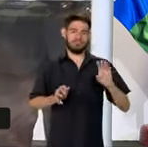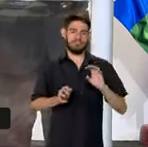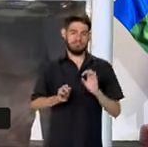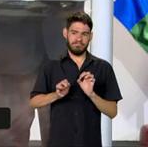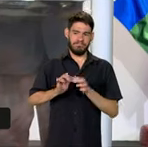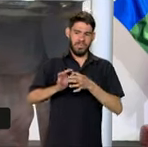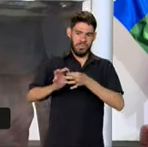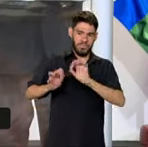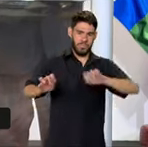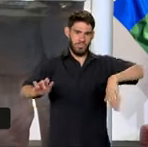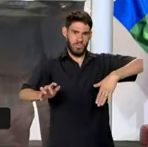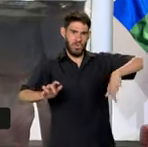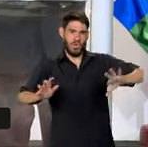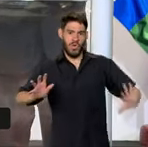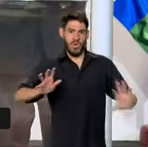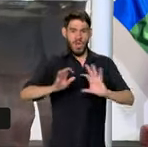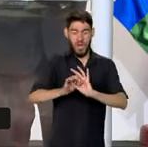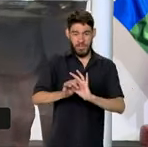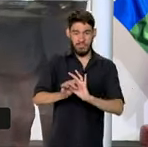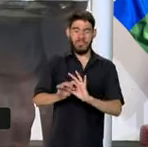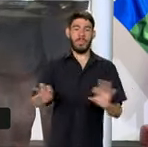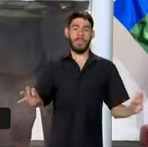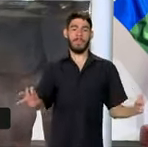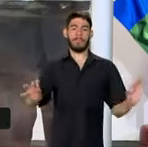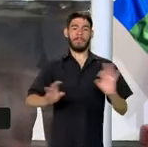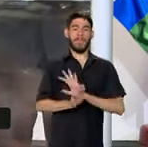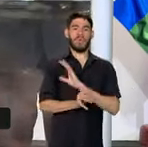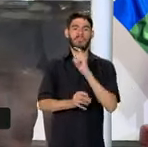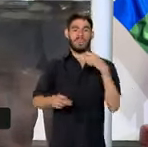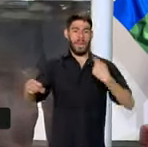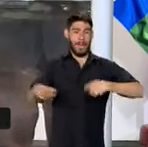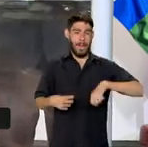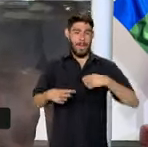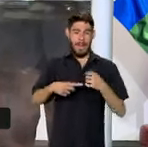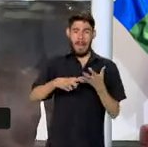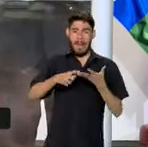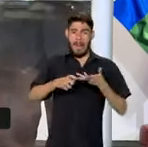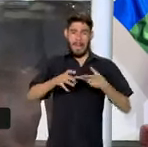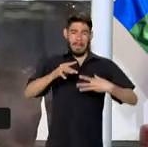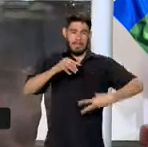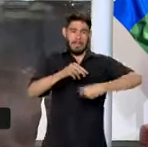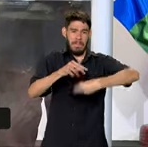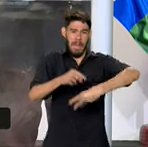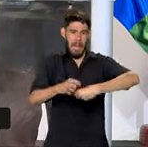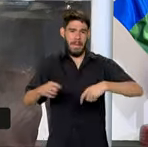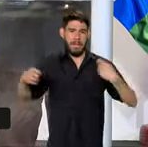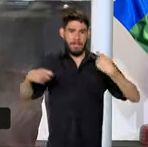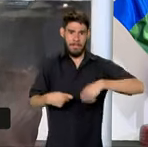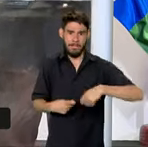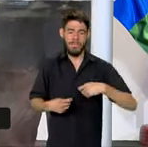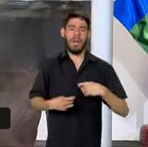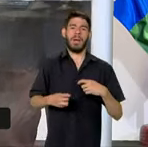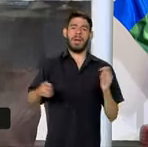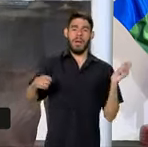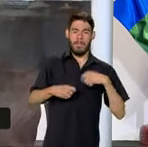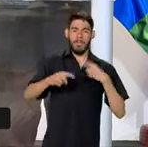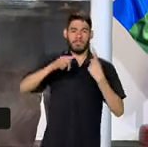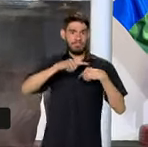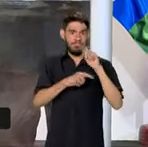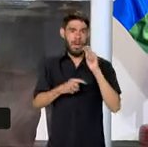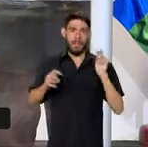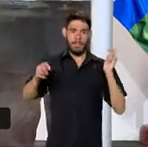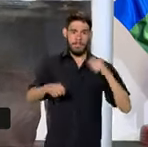complementariedad de necesidades, en esta complementariedad de necesidades, podemos avanzar.